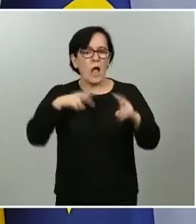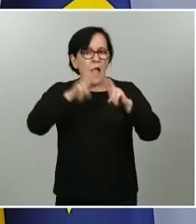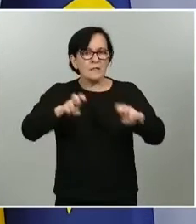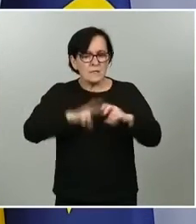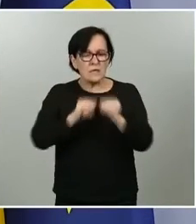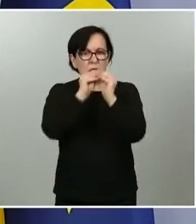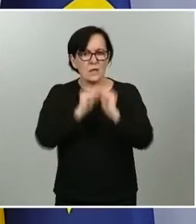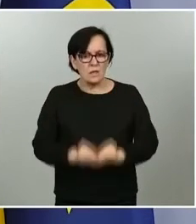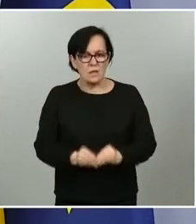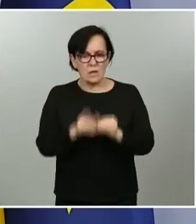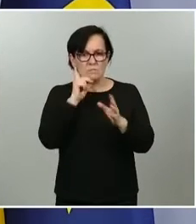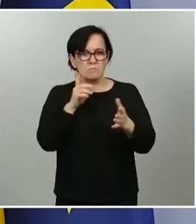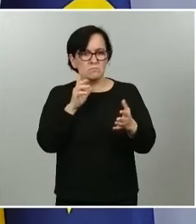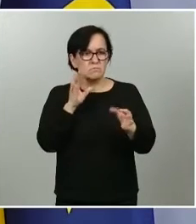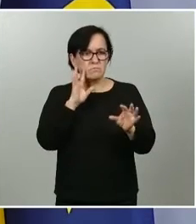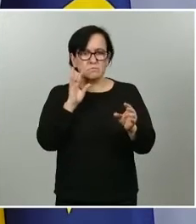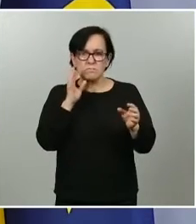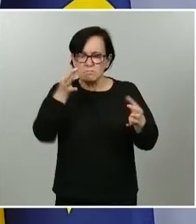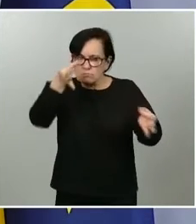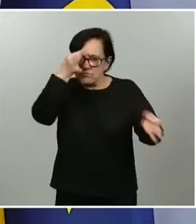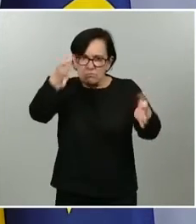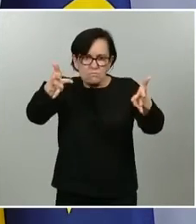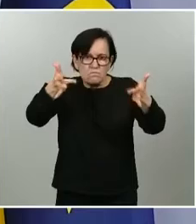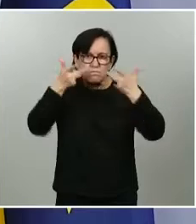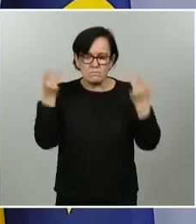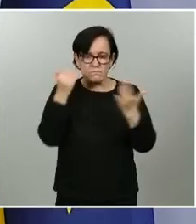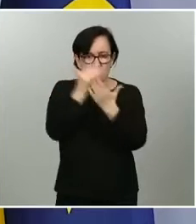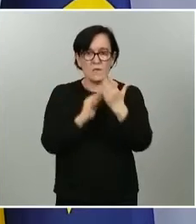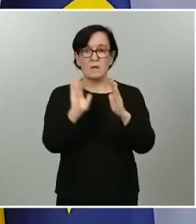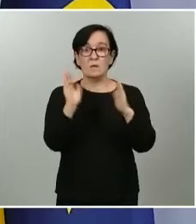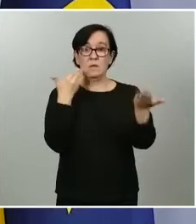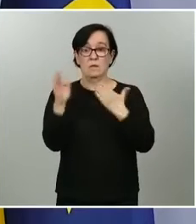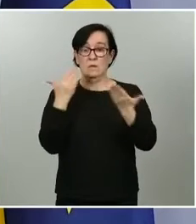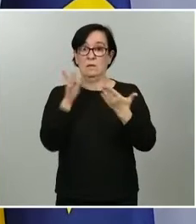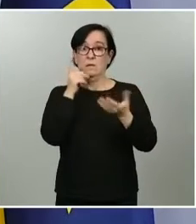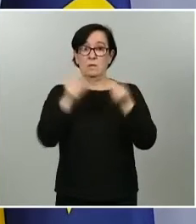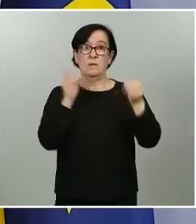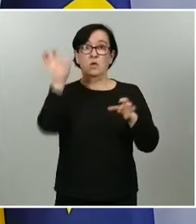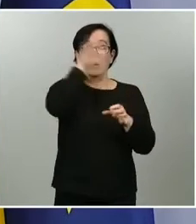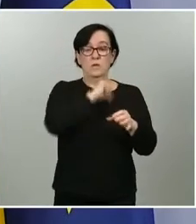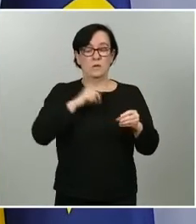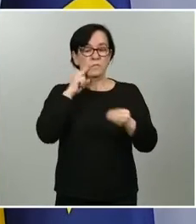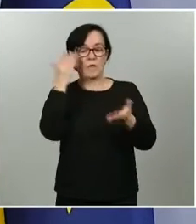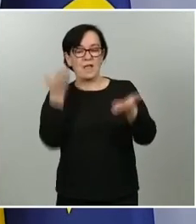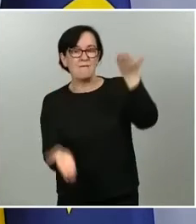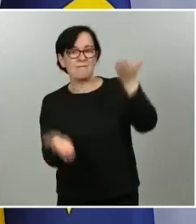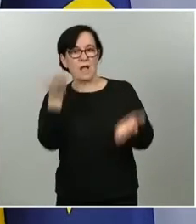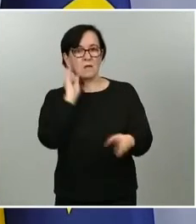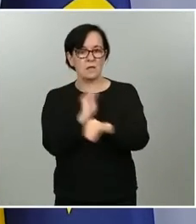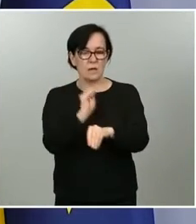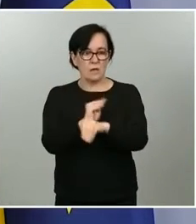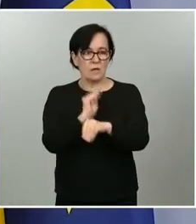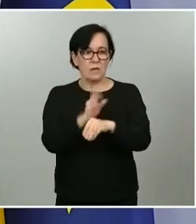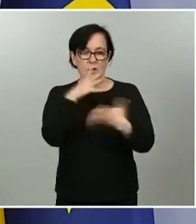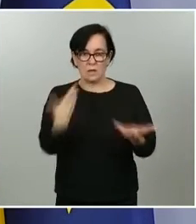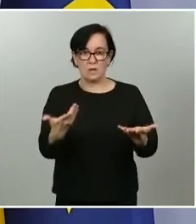informes con la máxima pulcritud en base a las peticiones que nos traen las comunidades autónomas intentamos hacer una evaluación prudente en las reuniones bilaterales